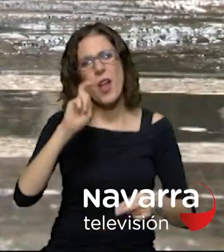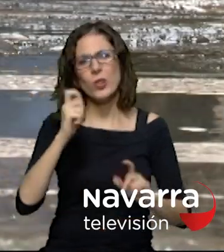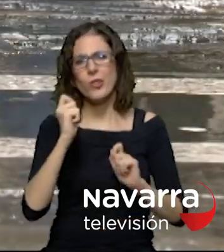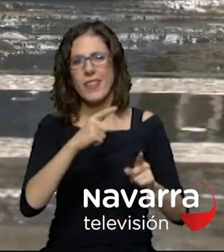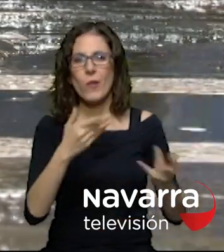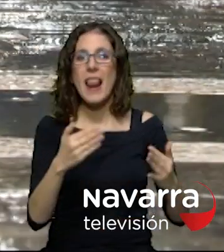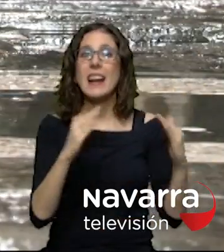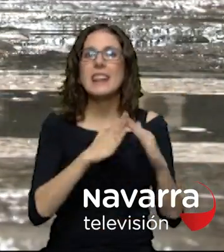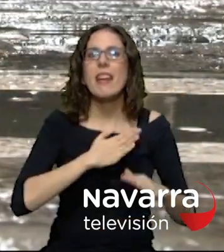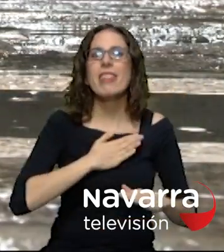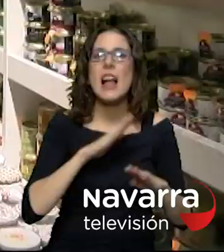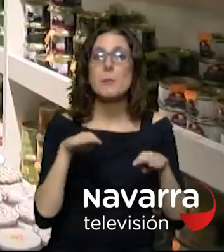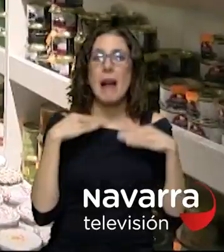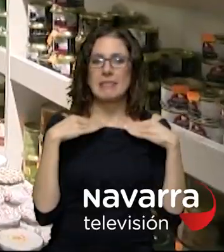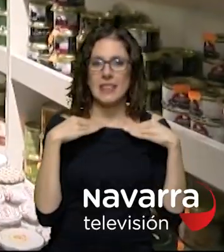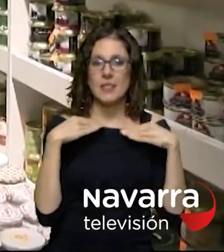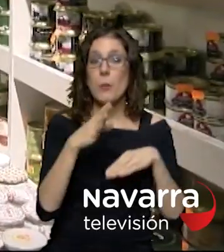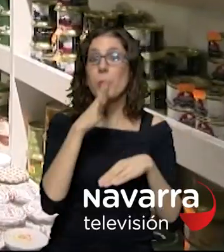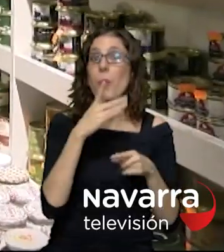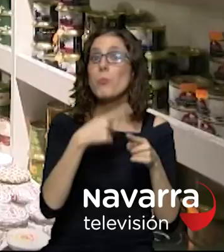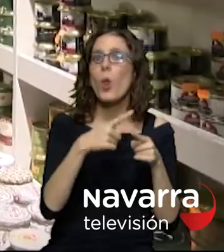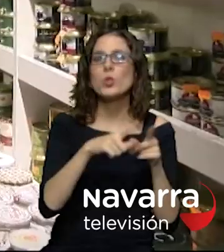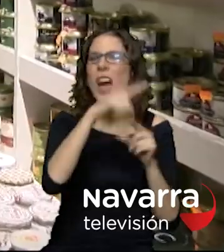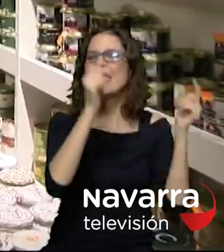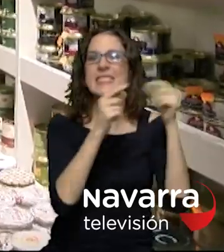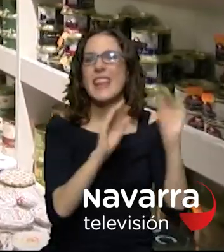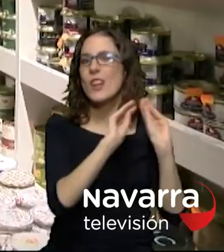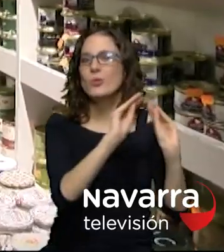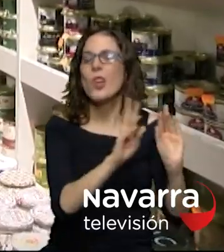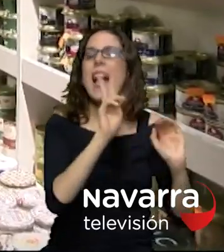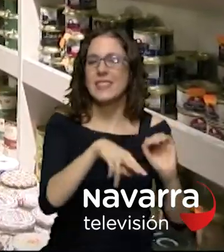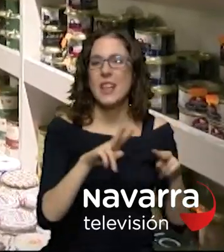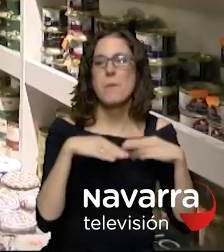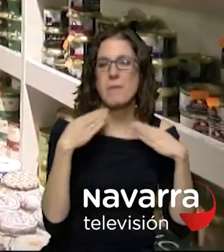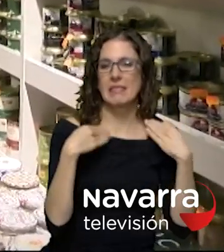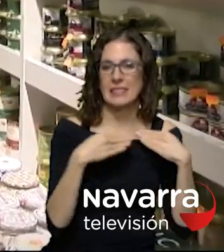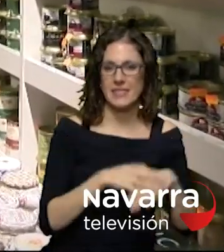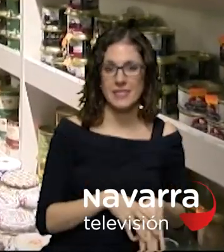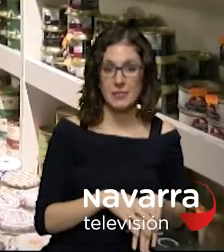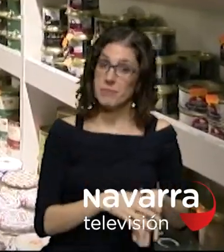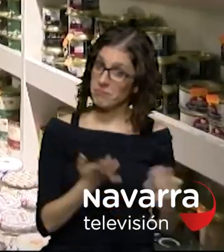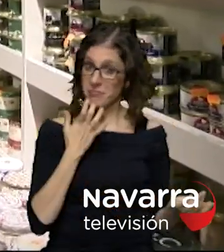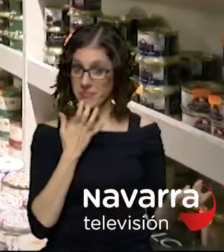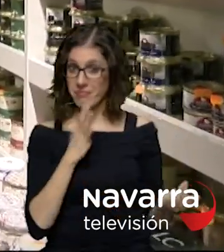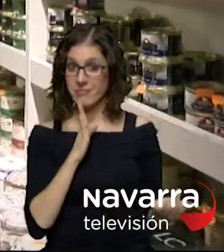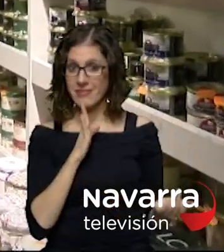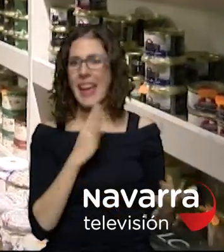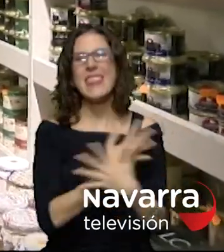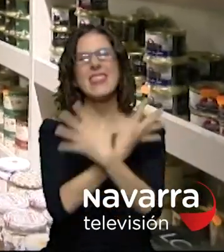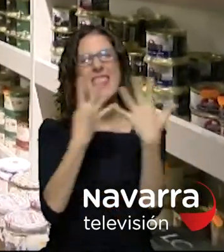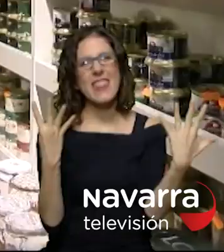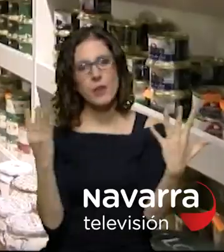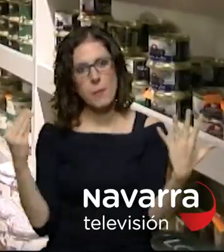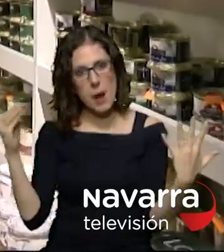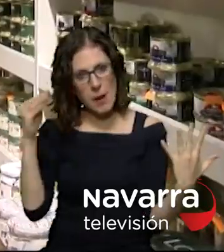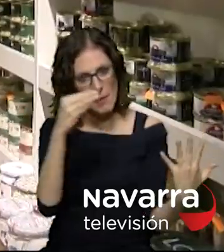producto estrella durante la primera mitad del siglo 20 y como este ejemplo hay 19 más comercios antiguos de pamplona nace para traer